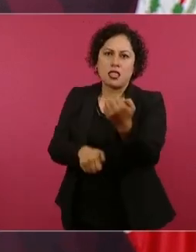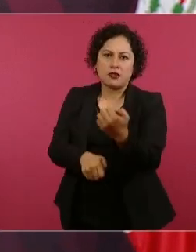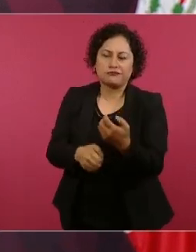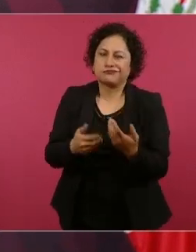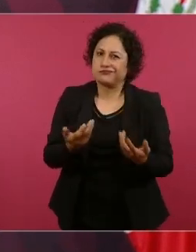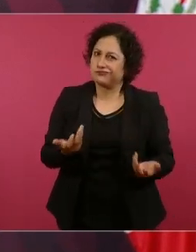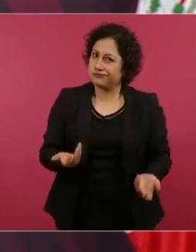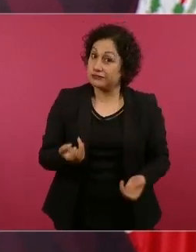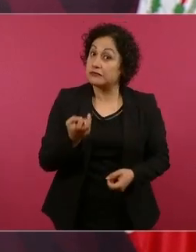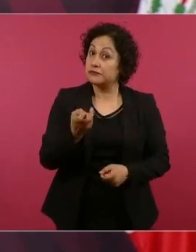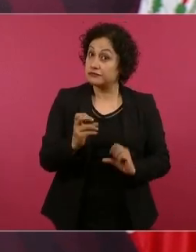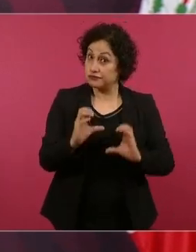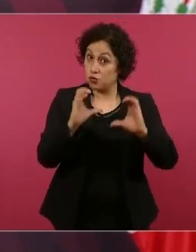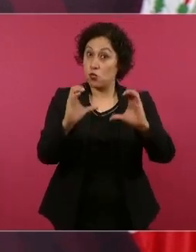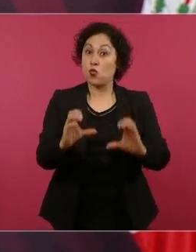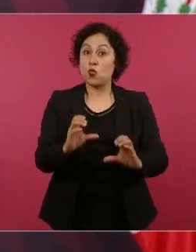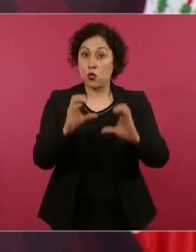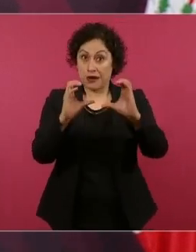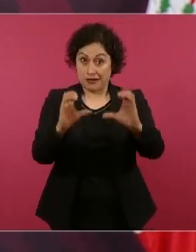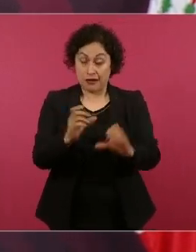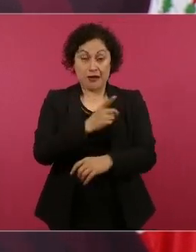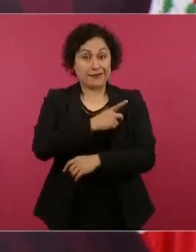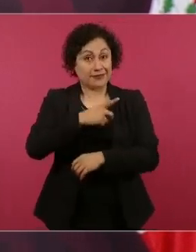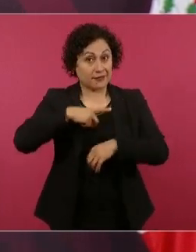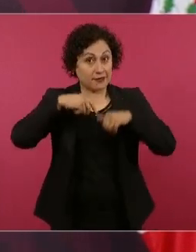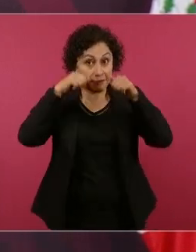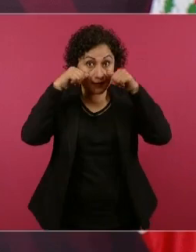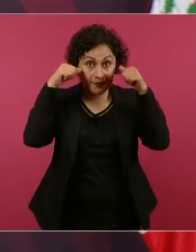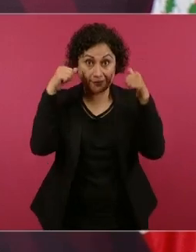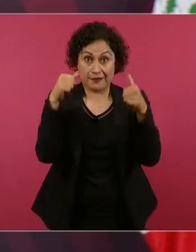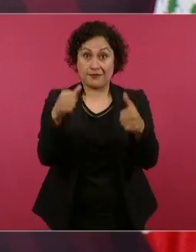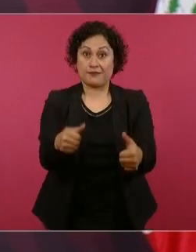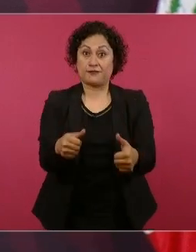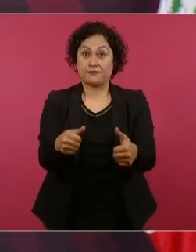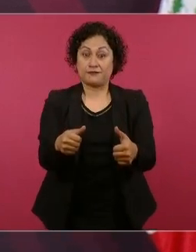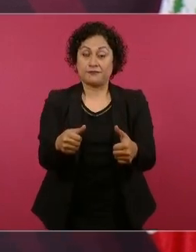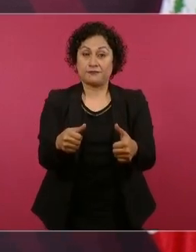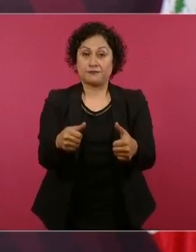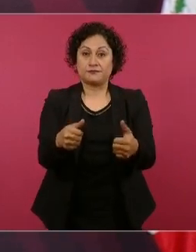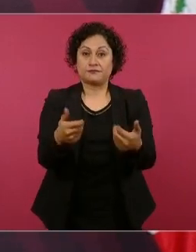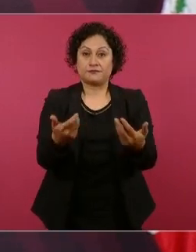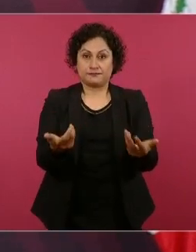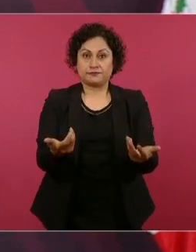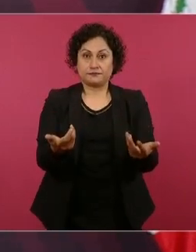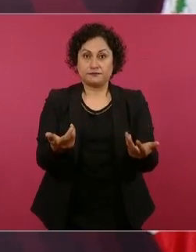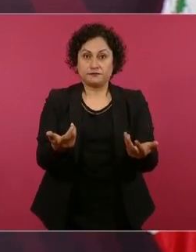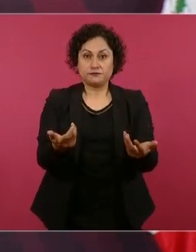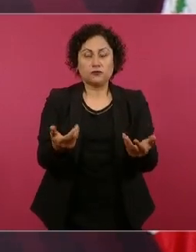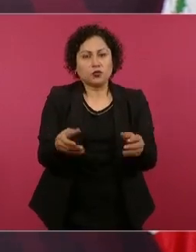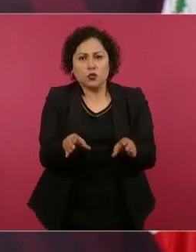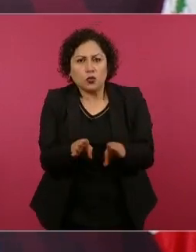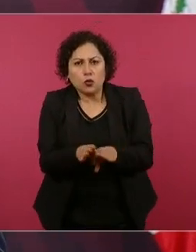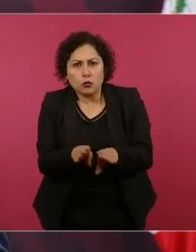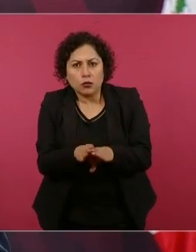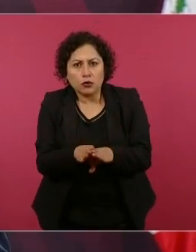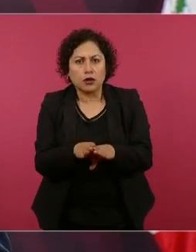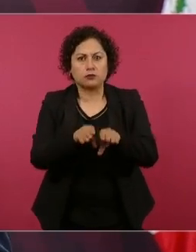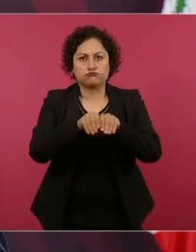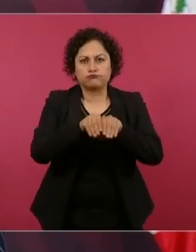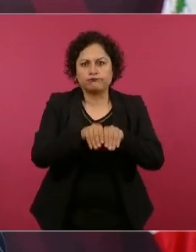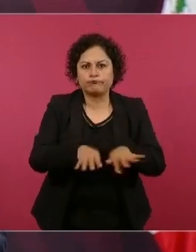muy informados, atentos,